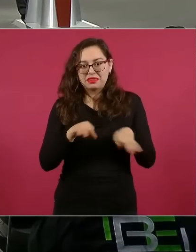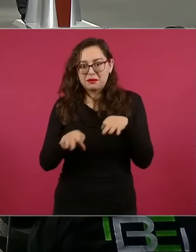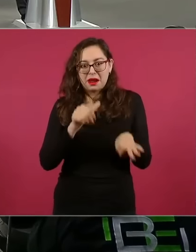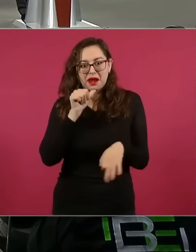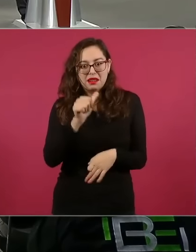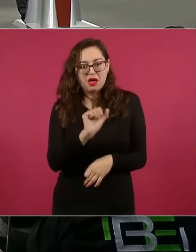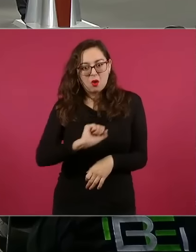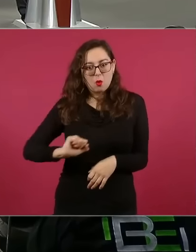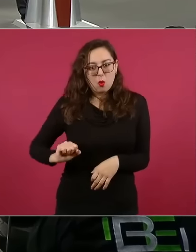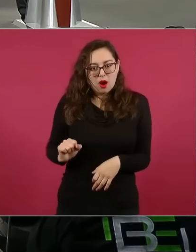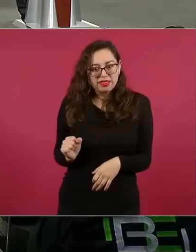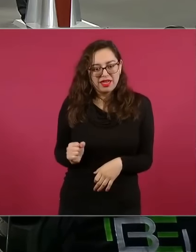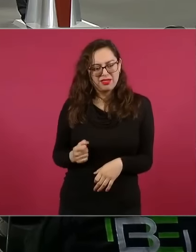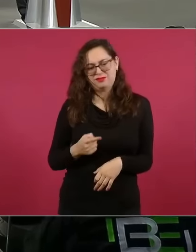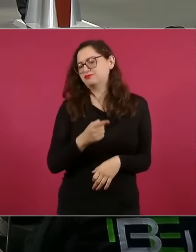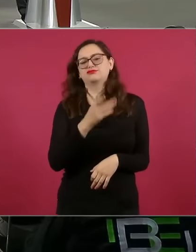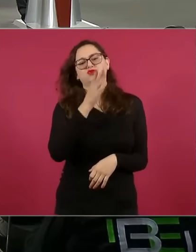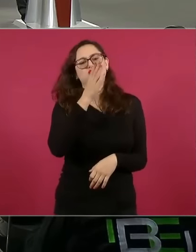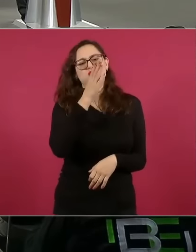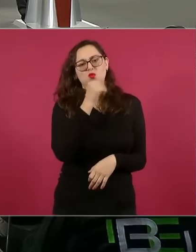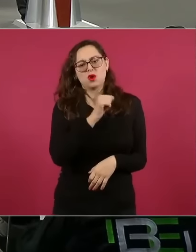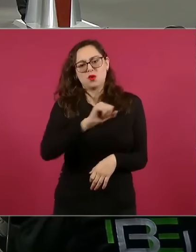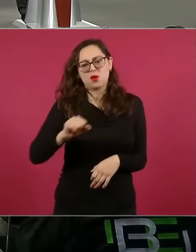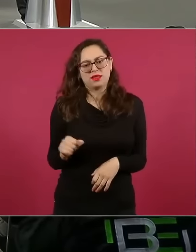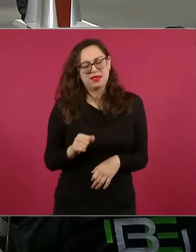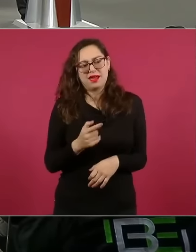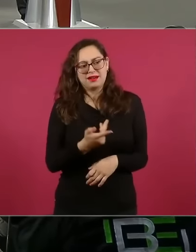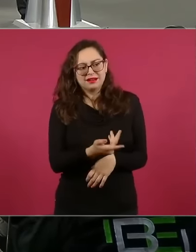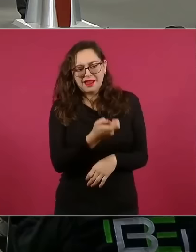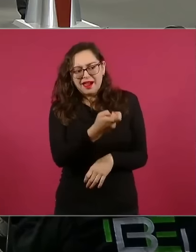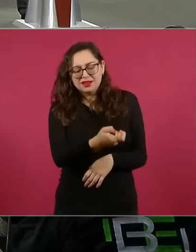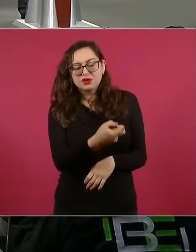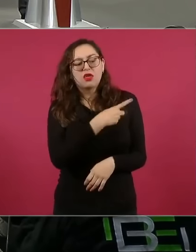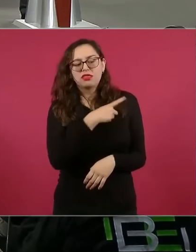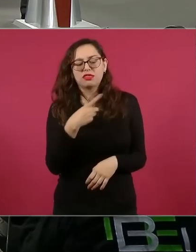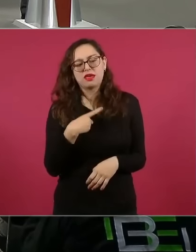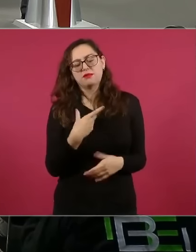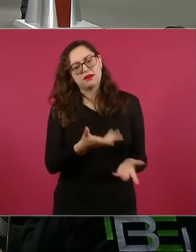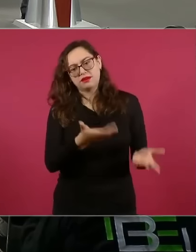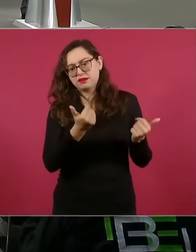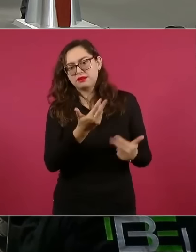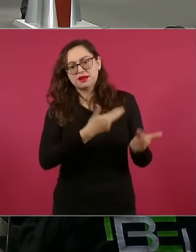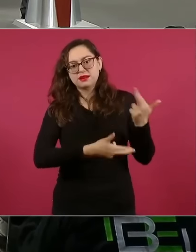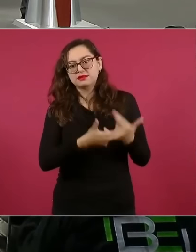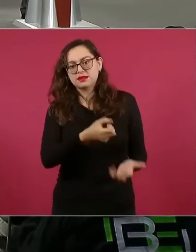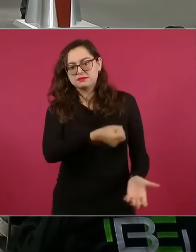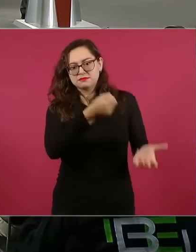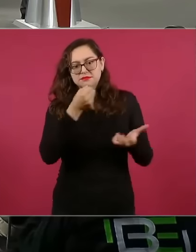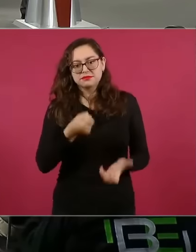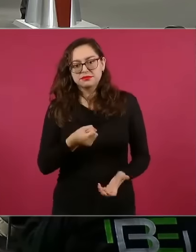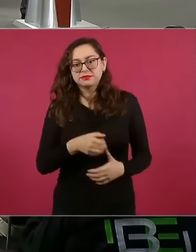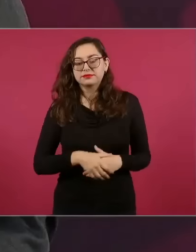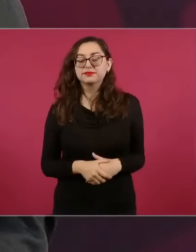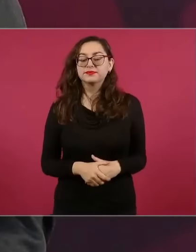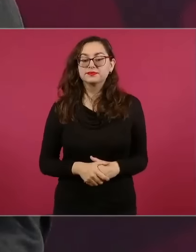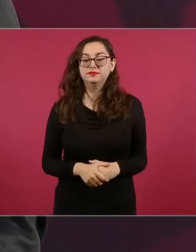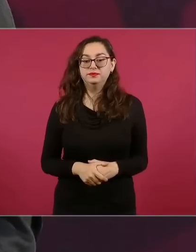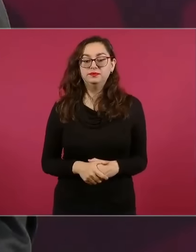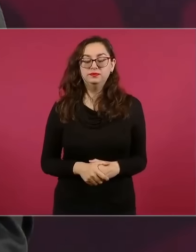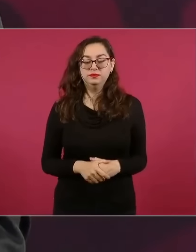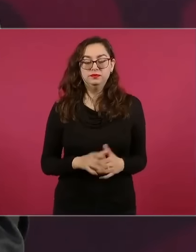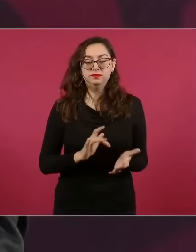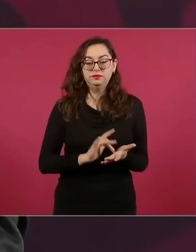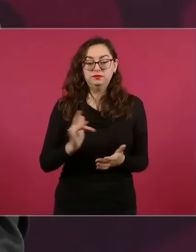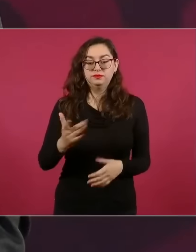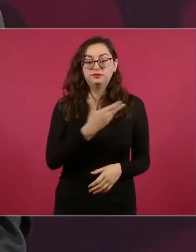hacienda pública si van a seguir ahí nada más con este dinero guardado gracias presidente yo creo que es este